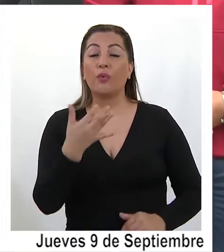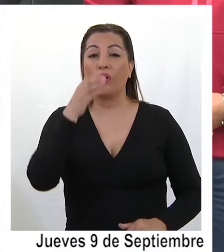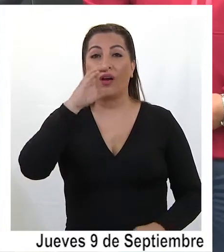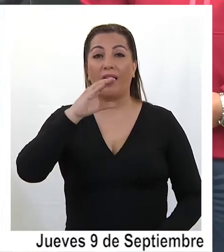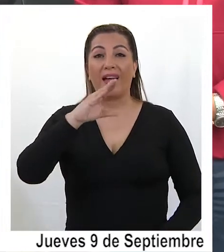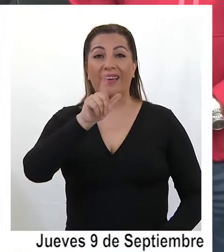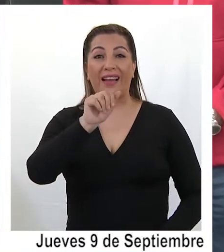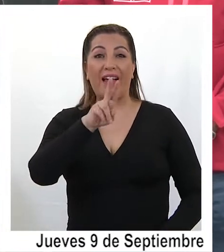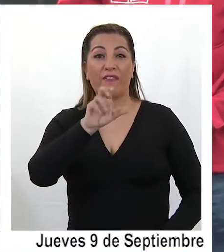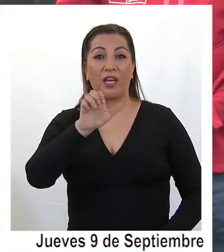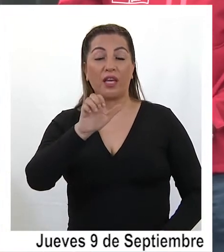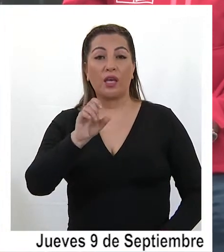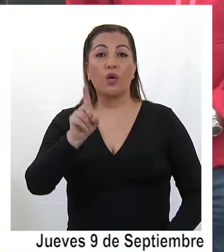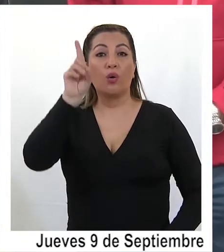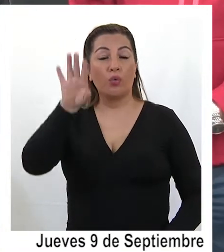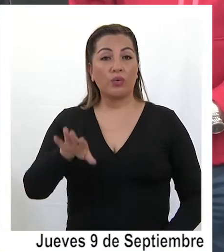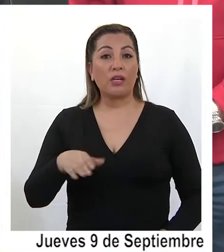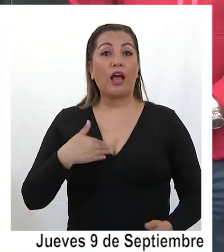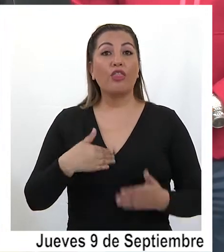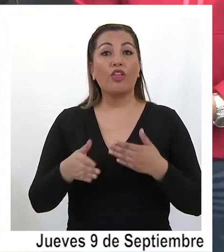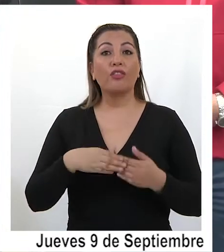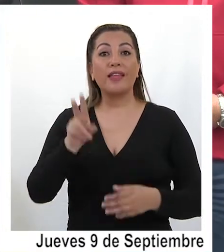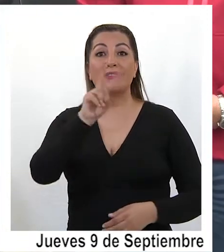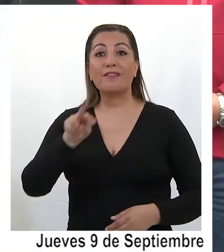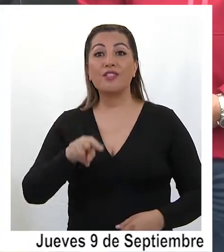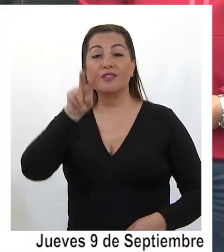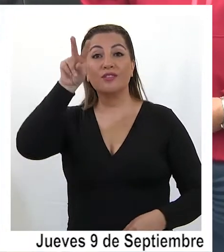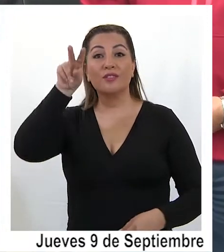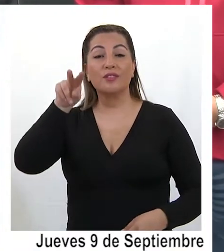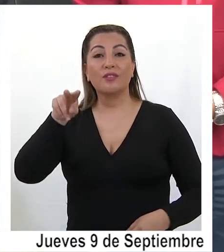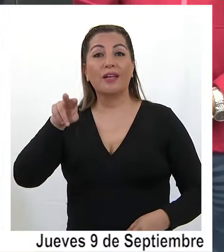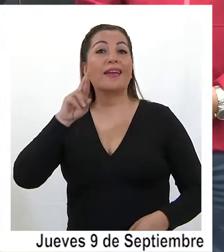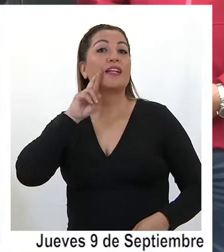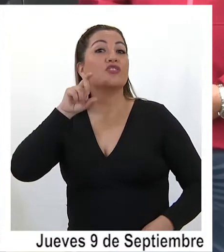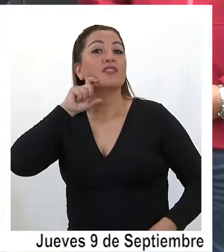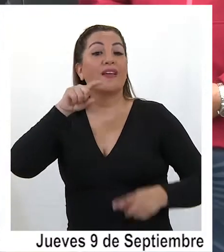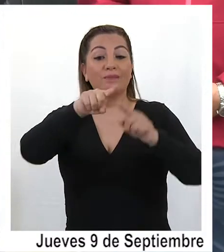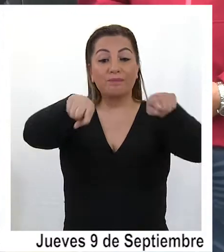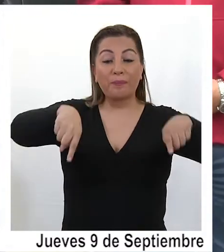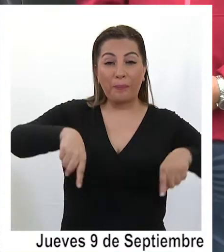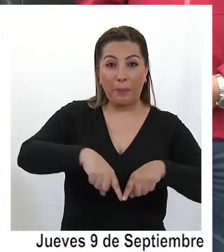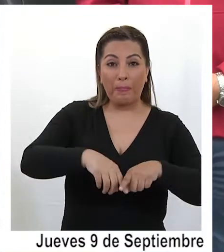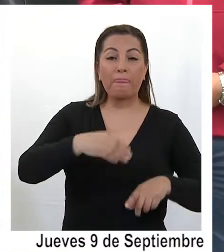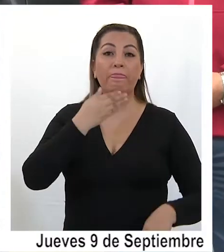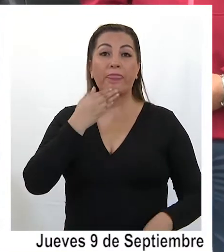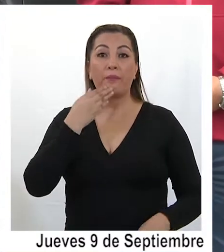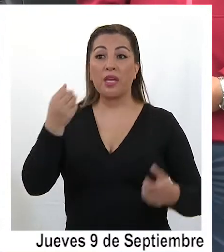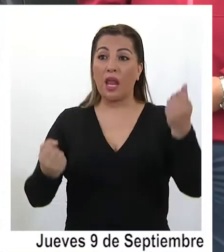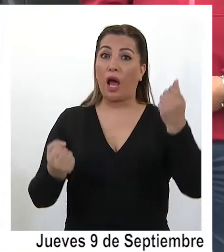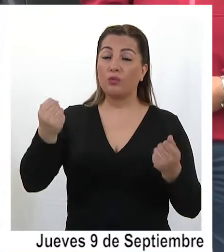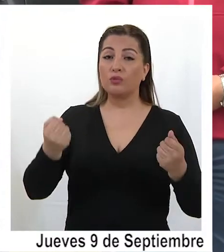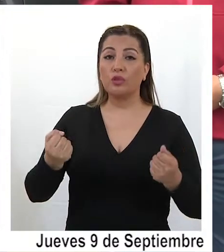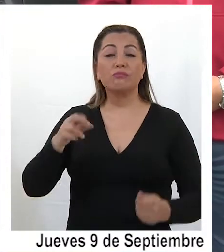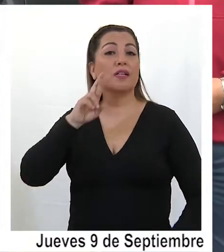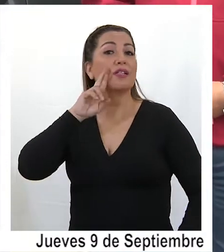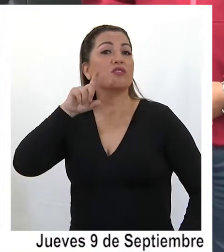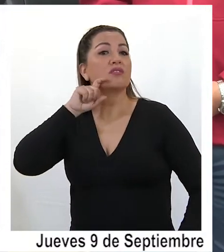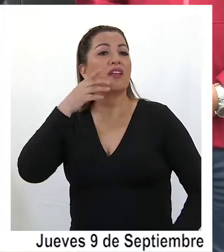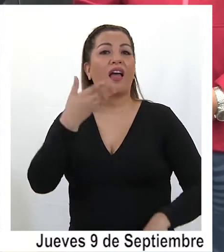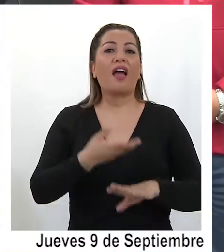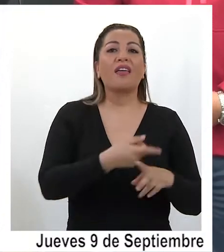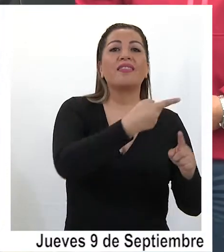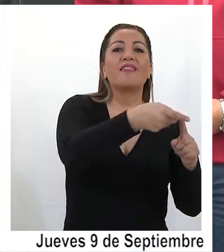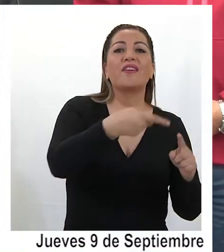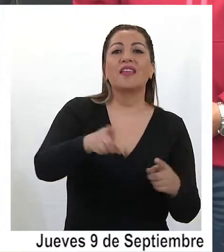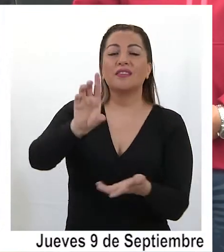única en forma presencial en nuestras oficinas y en nuestro civil móvil, también en lo civil digital que están dispuestos en